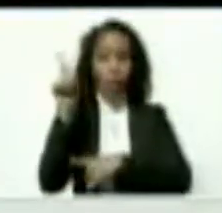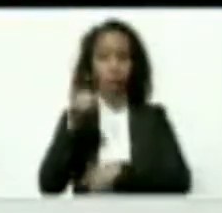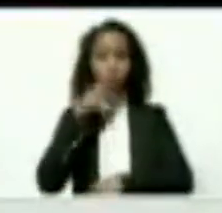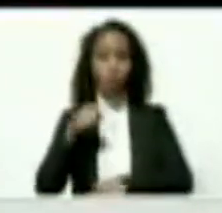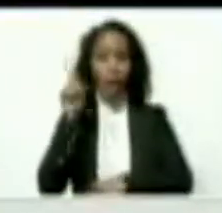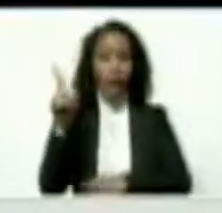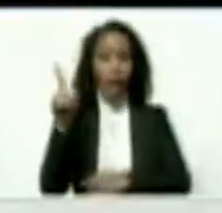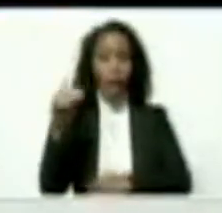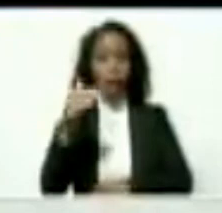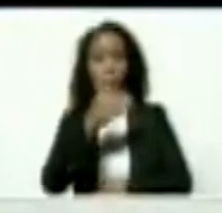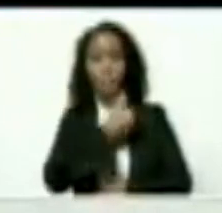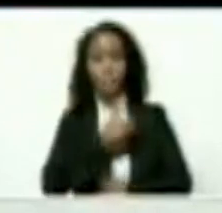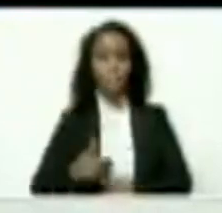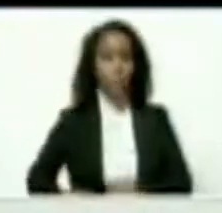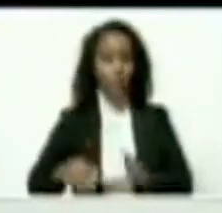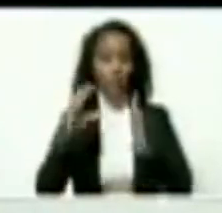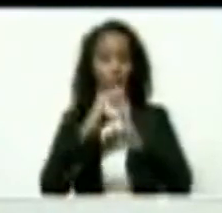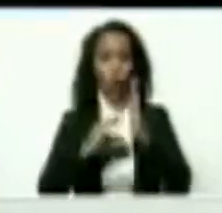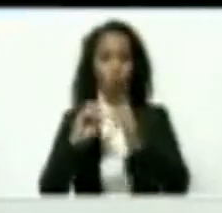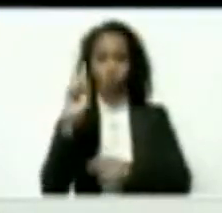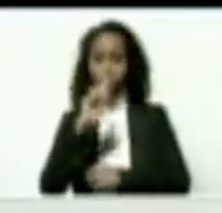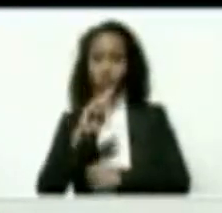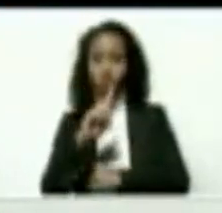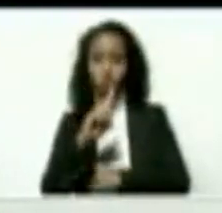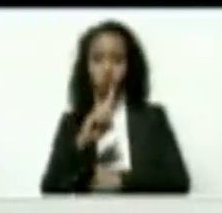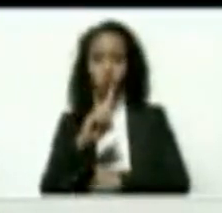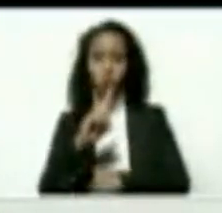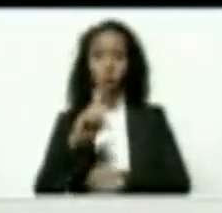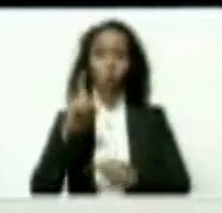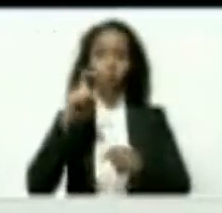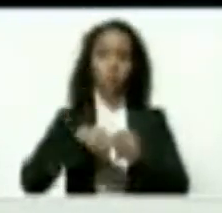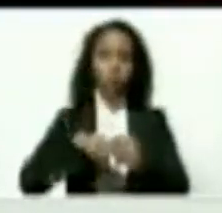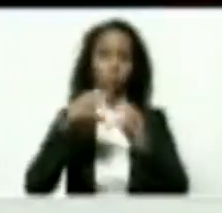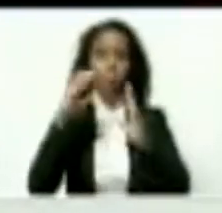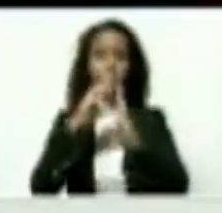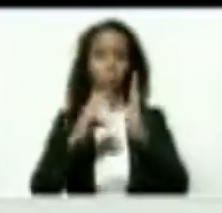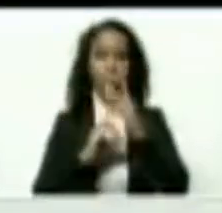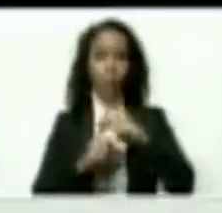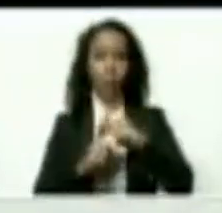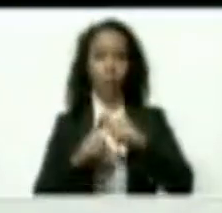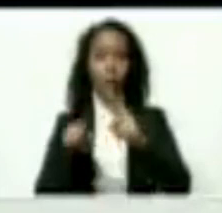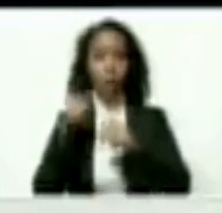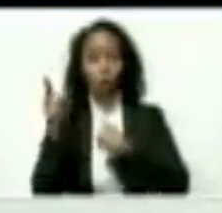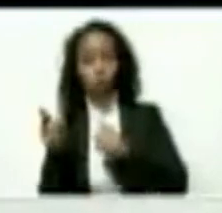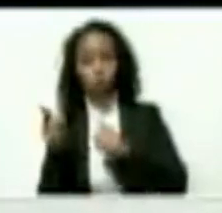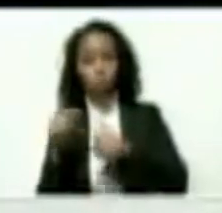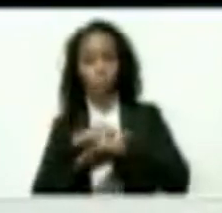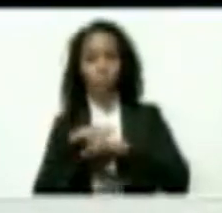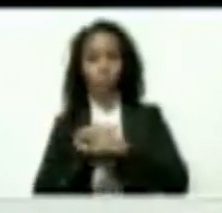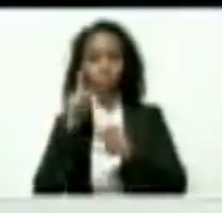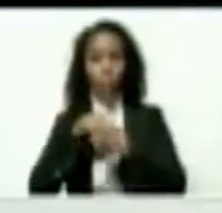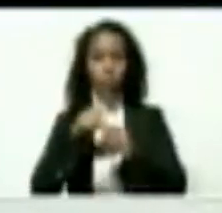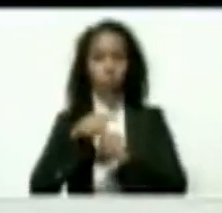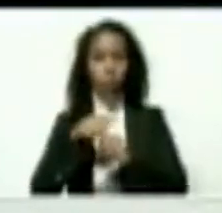es el copresidente de los países no OPEP. Y por el lado de los países OPEP, el Ministro de Petróleo del